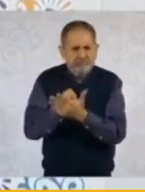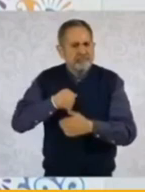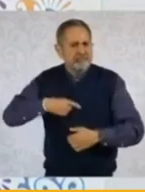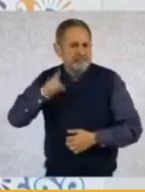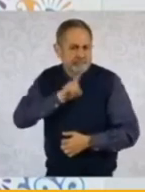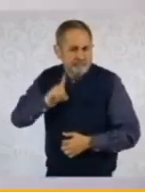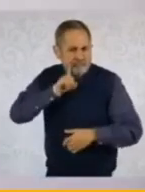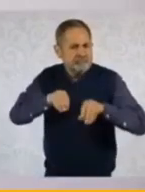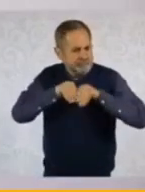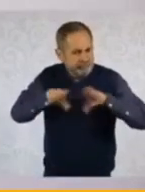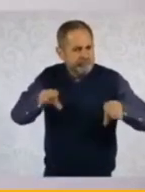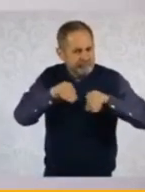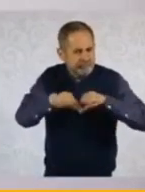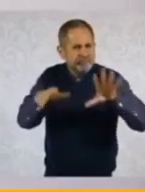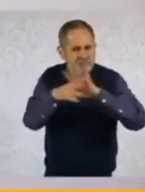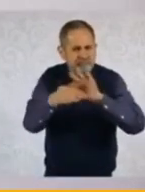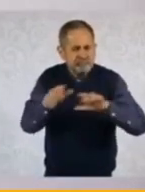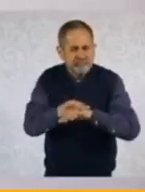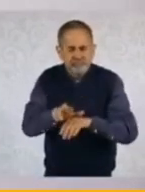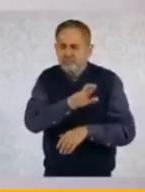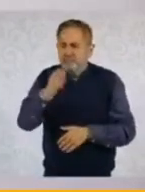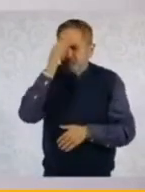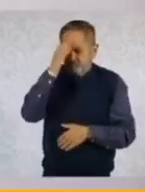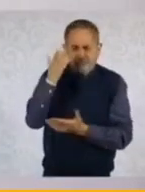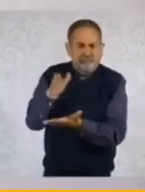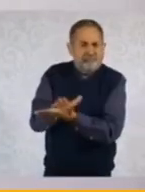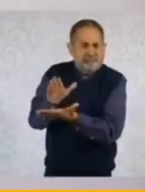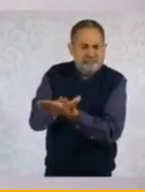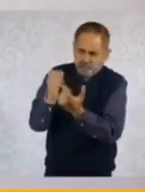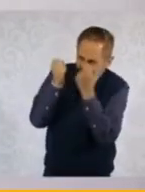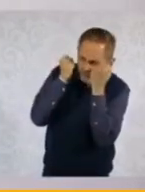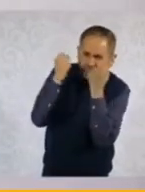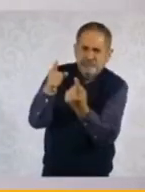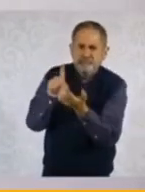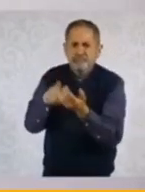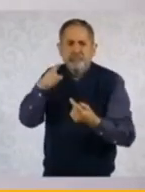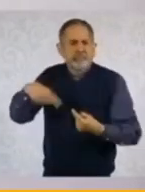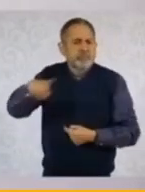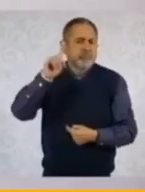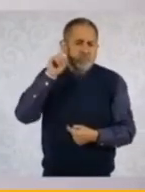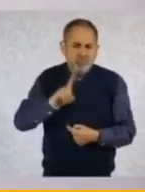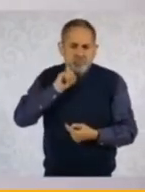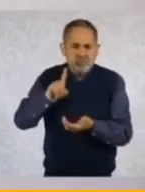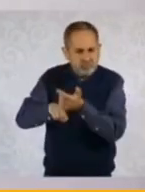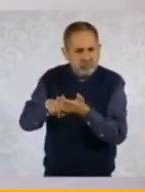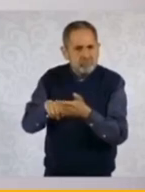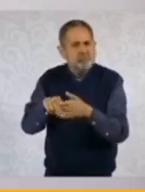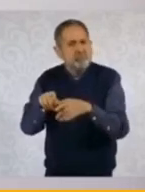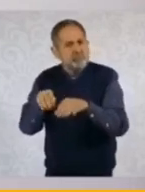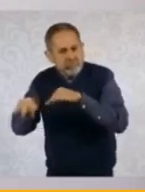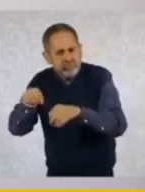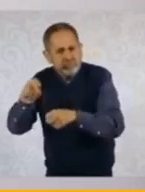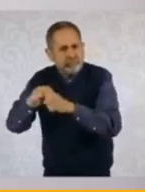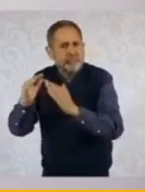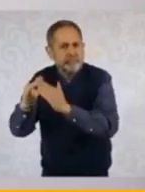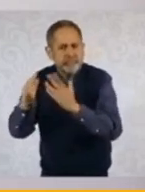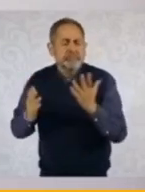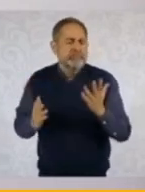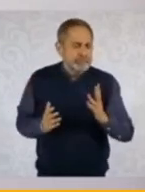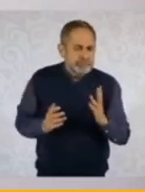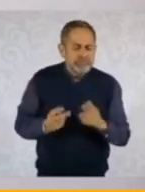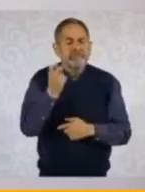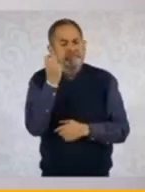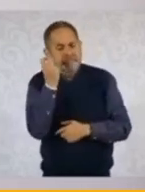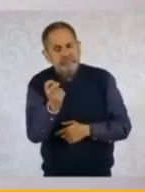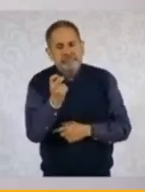mujeres, de reconocer el trabajo de todas las mujeres que realizan en el hogar. Esa es una de las